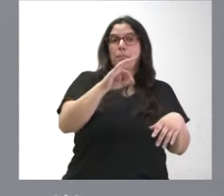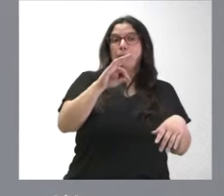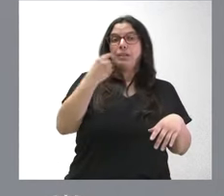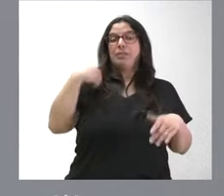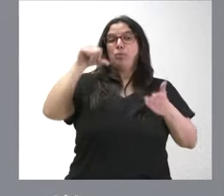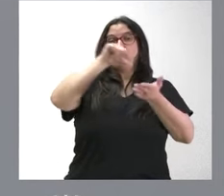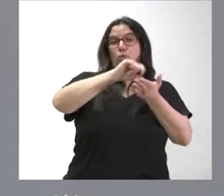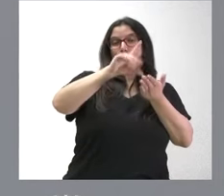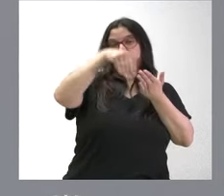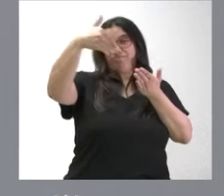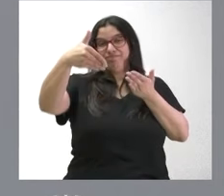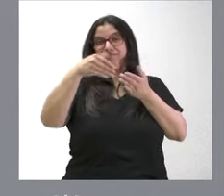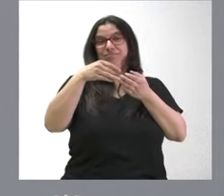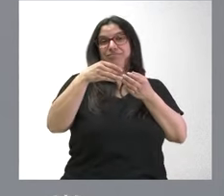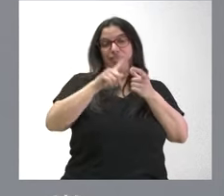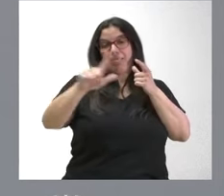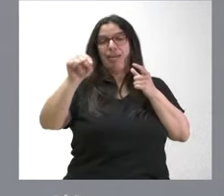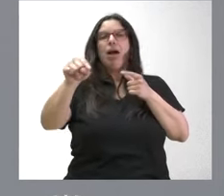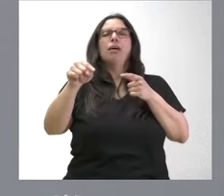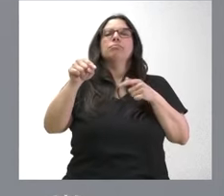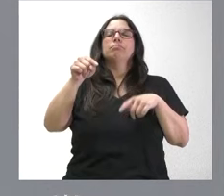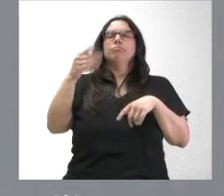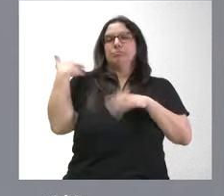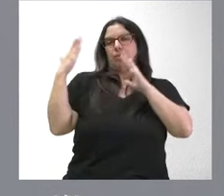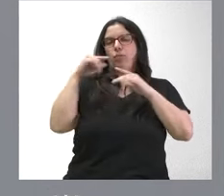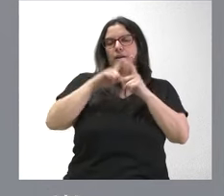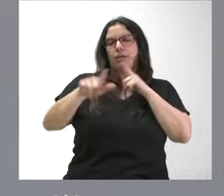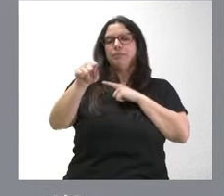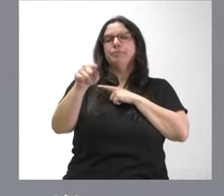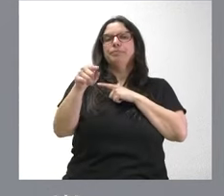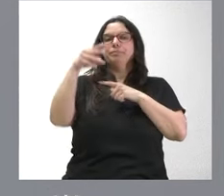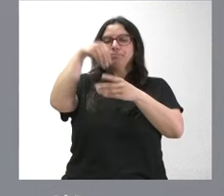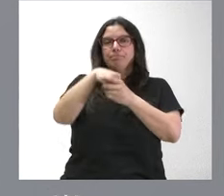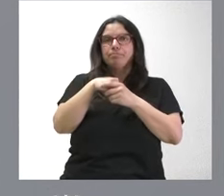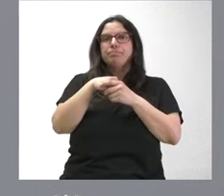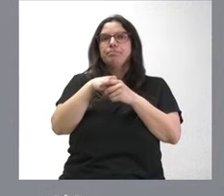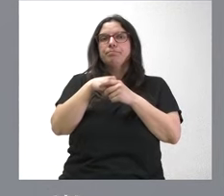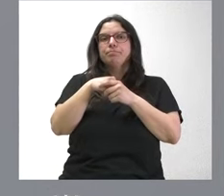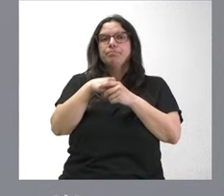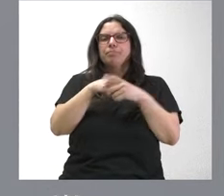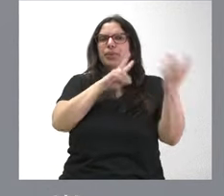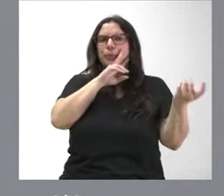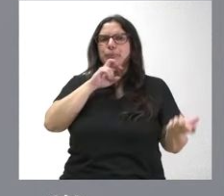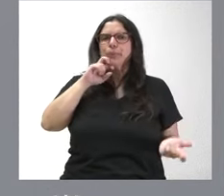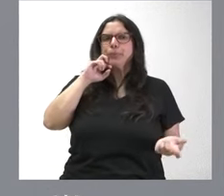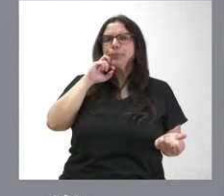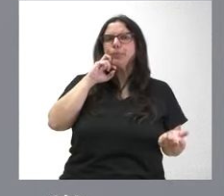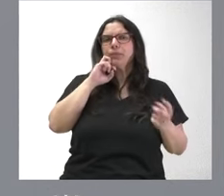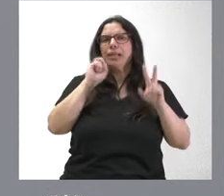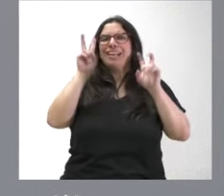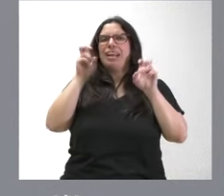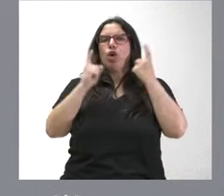de la ciudad de Valladolid, alberga numerosos valores neogóticos.